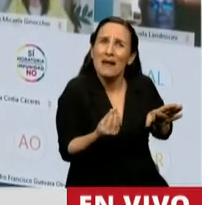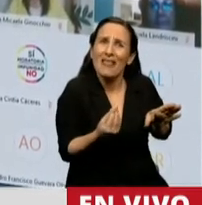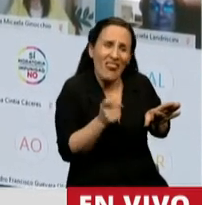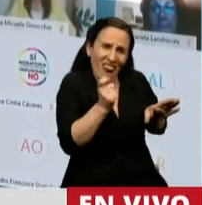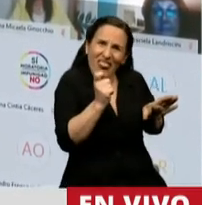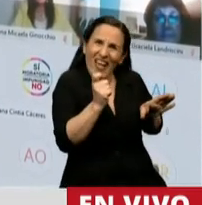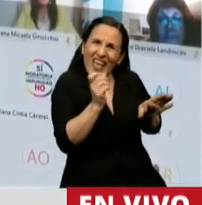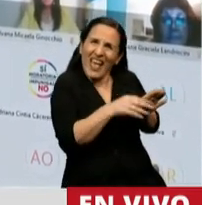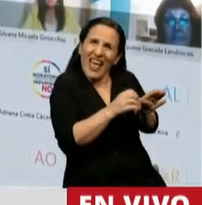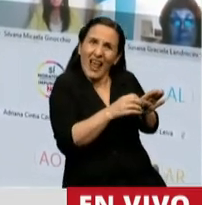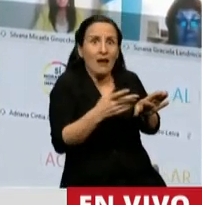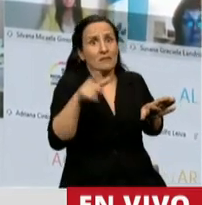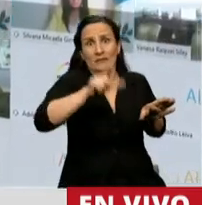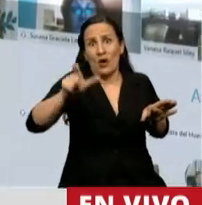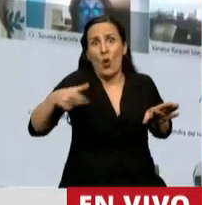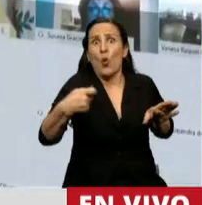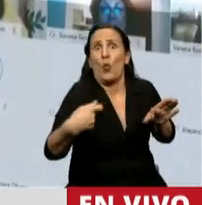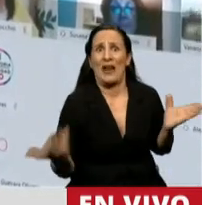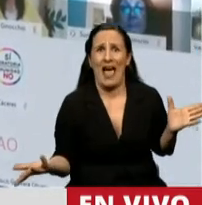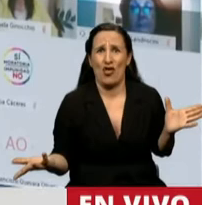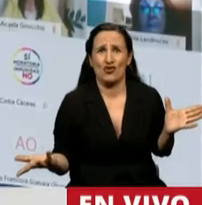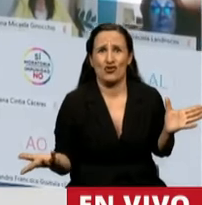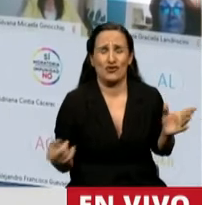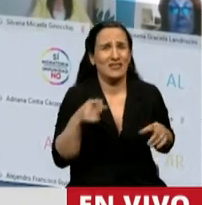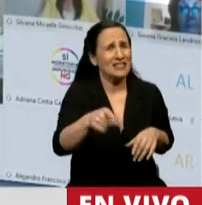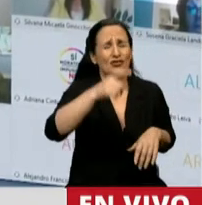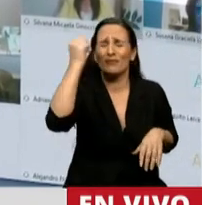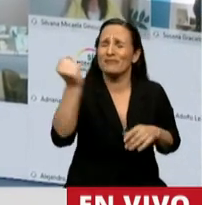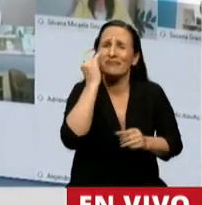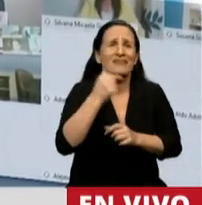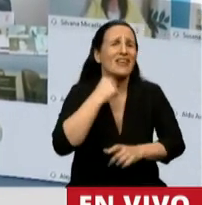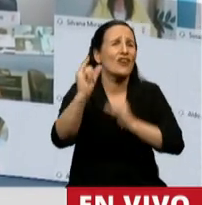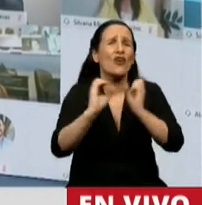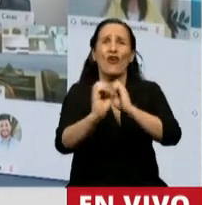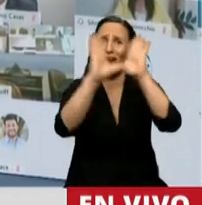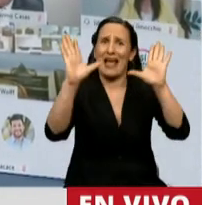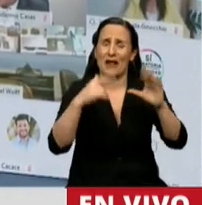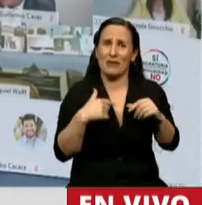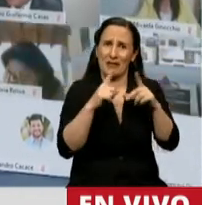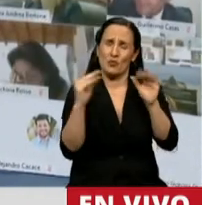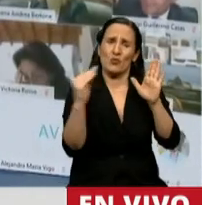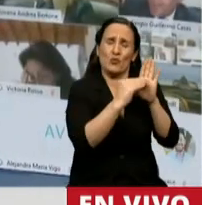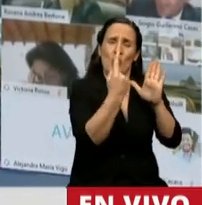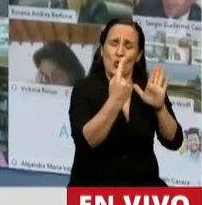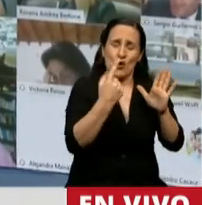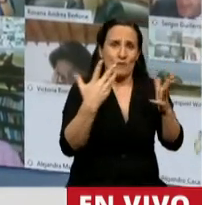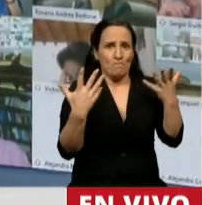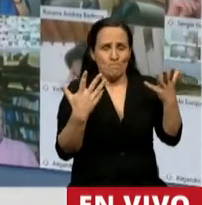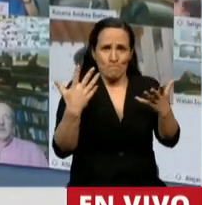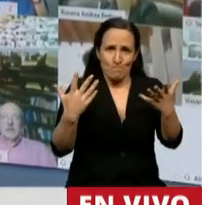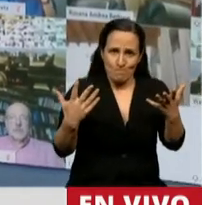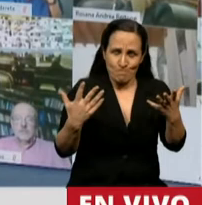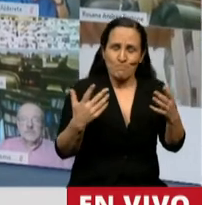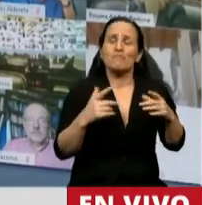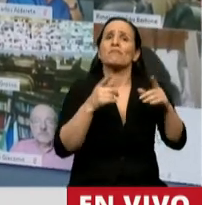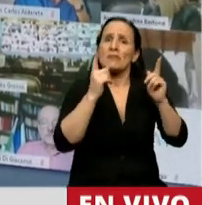de los jubilados. Esto lo quiero dejar claro. Porque es algo que me hace mucho ruido en el artículo 1. Y en el mismo sentido,